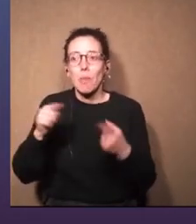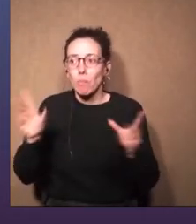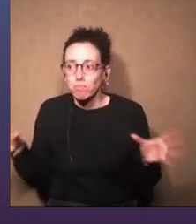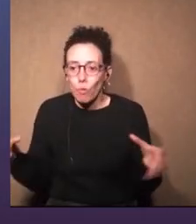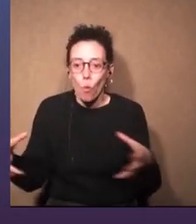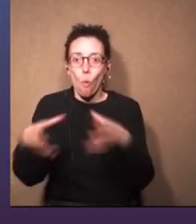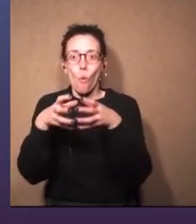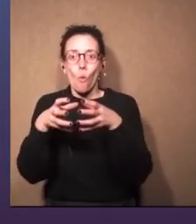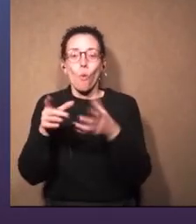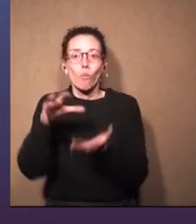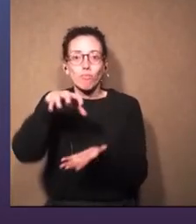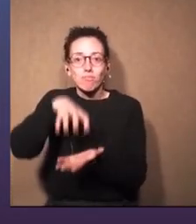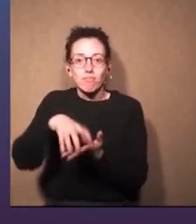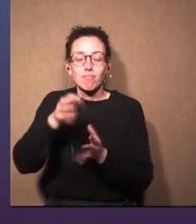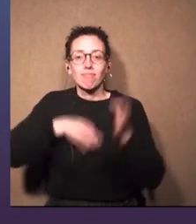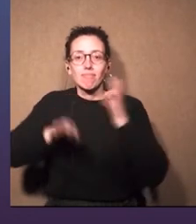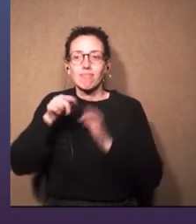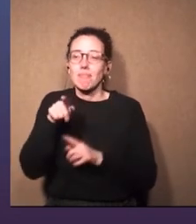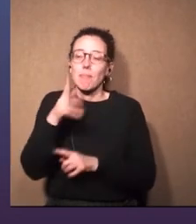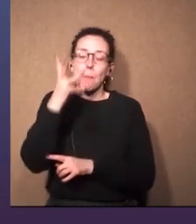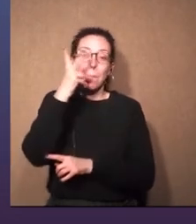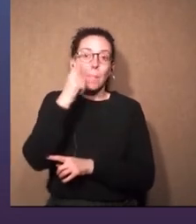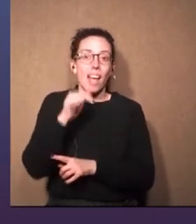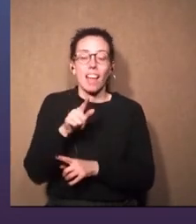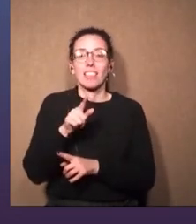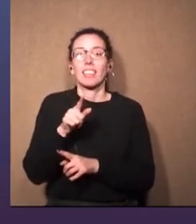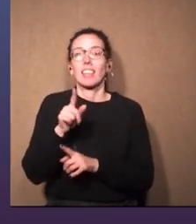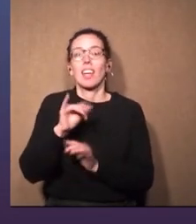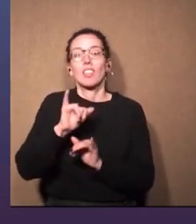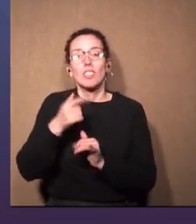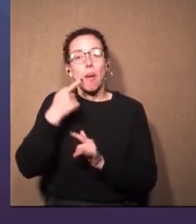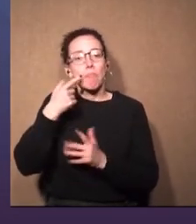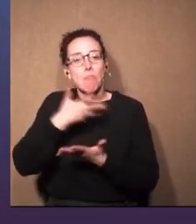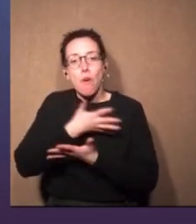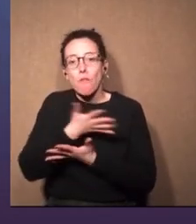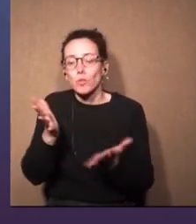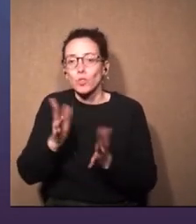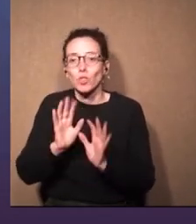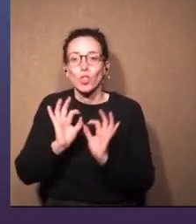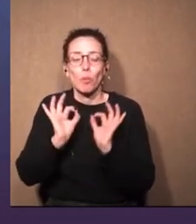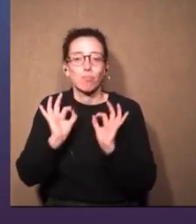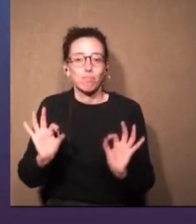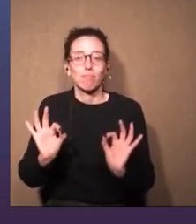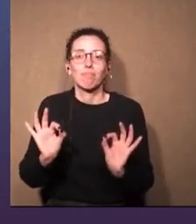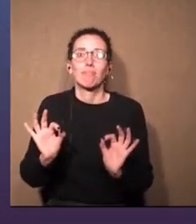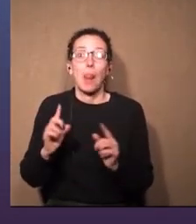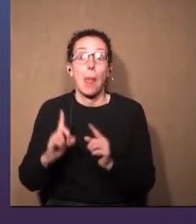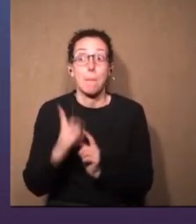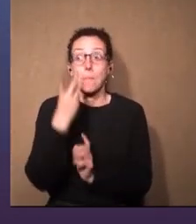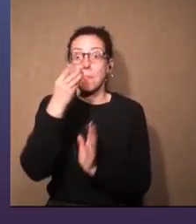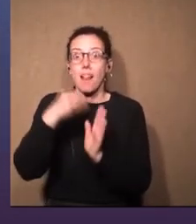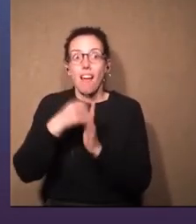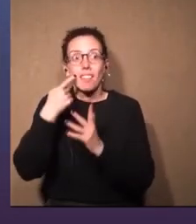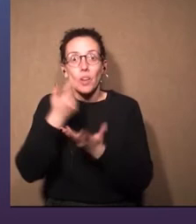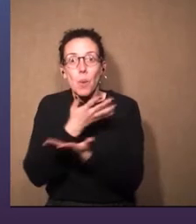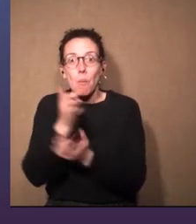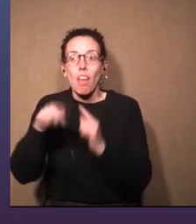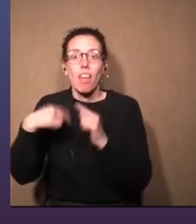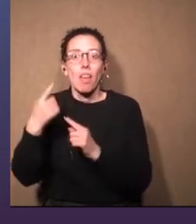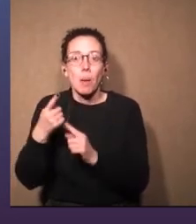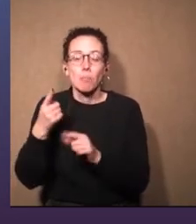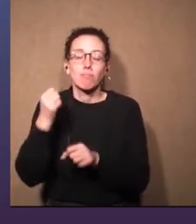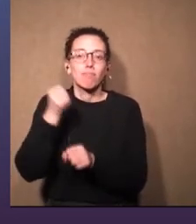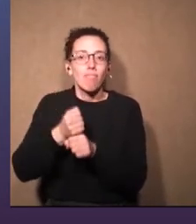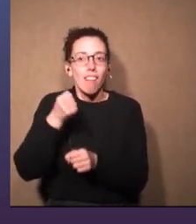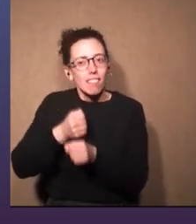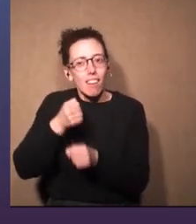realmente es una de las cosas que más me gusta cuando la función sale, el estreno y logramos hacer todo eso